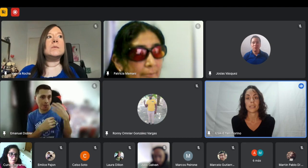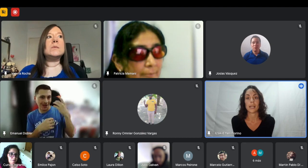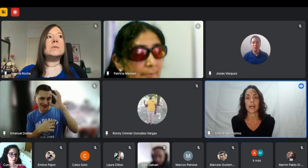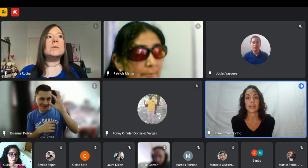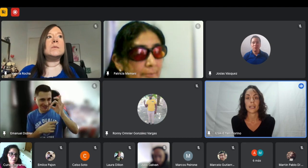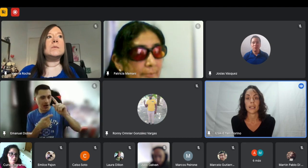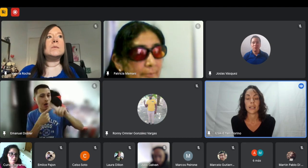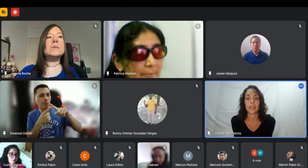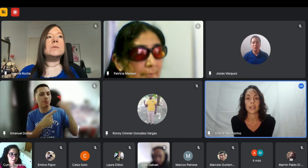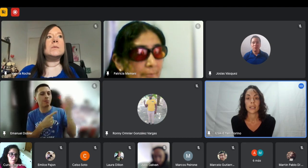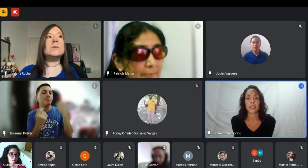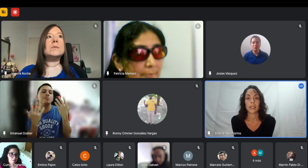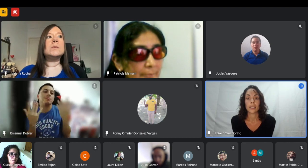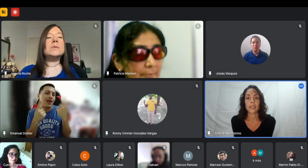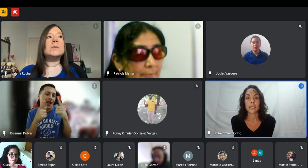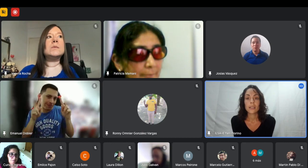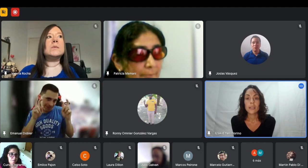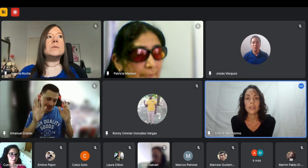tienen discapacidad